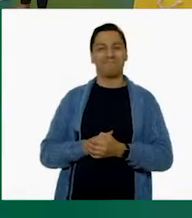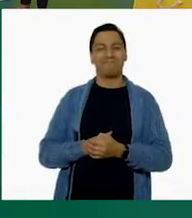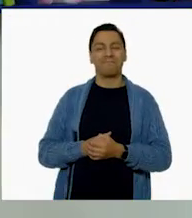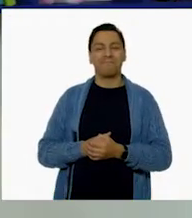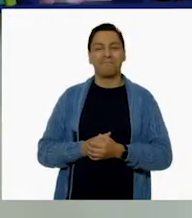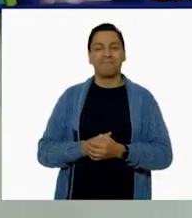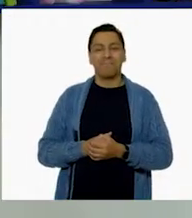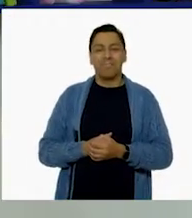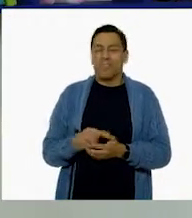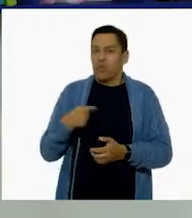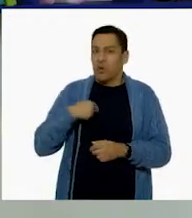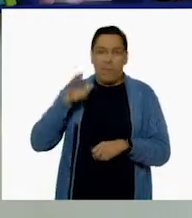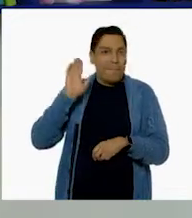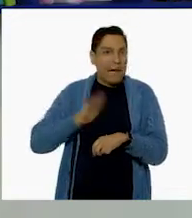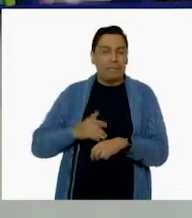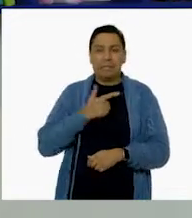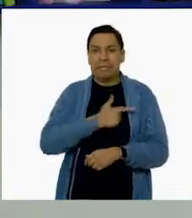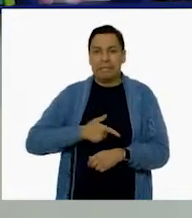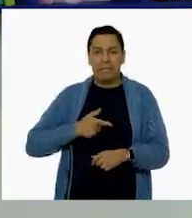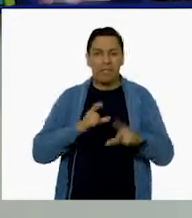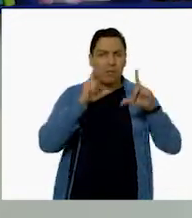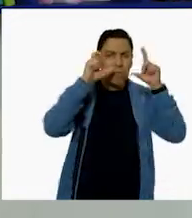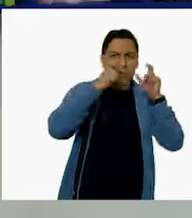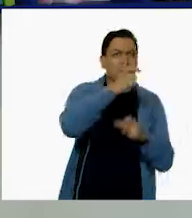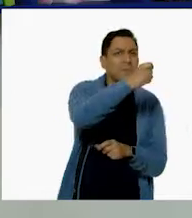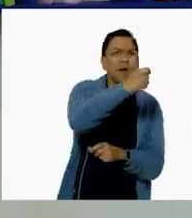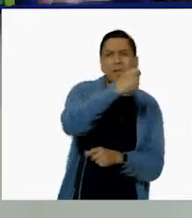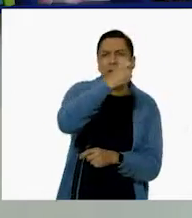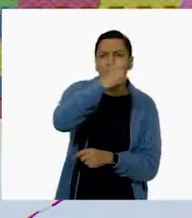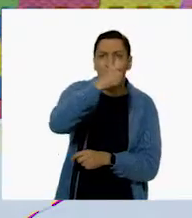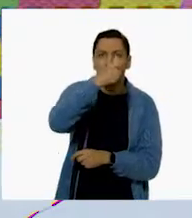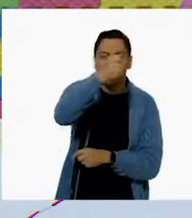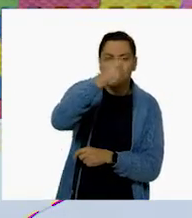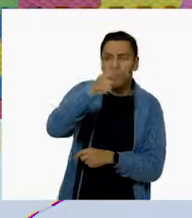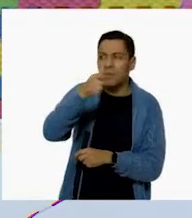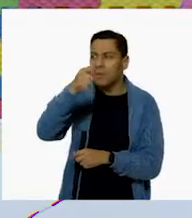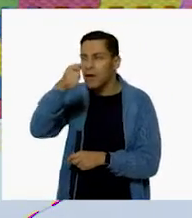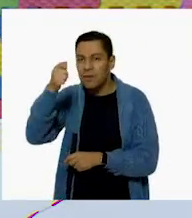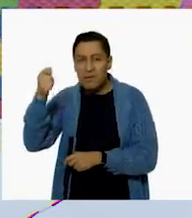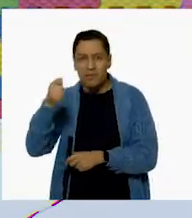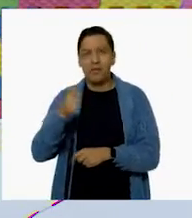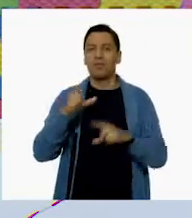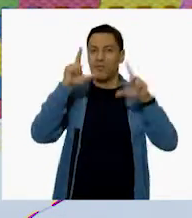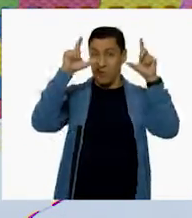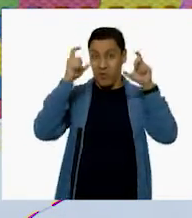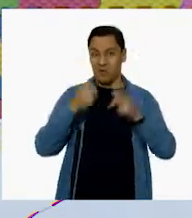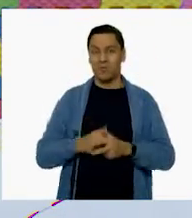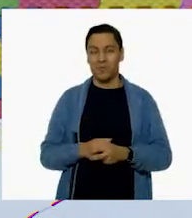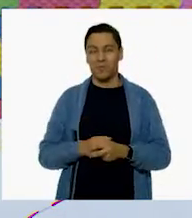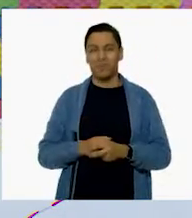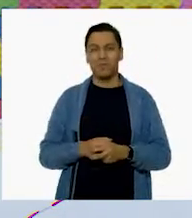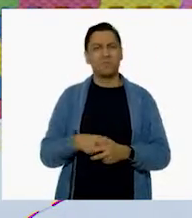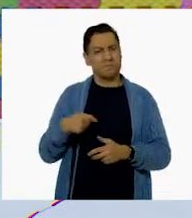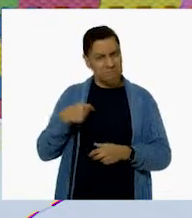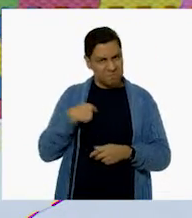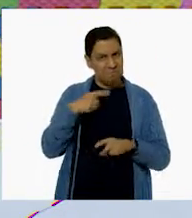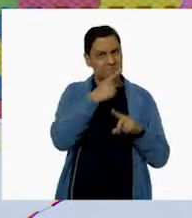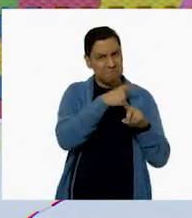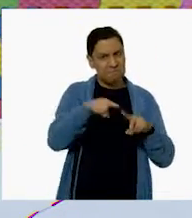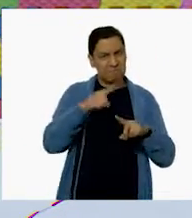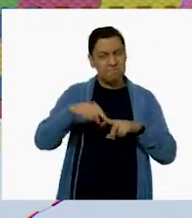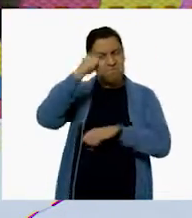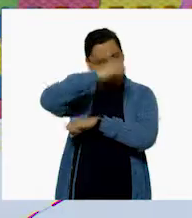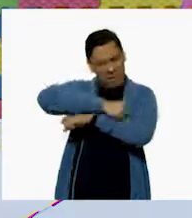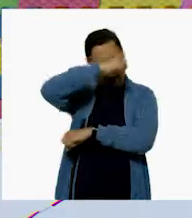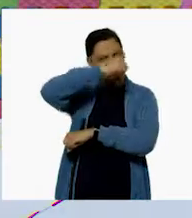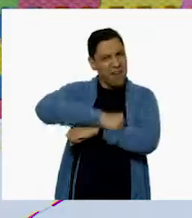Y lo que más me gusta a es tomar fotografías. ¿Puedo tomarlas? ¡Wow! ¡Ay! ¡Ay! ¡Ay! ¡A mí también! Ya veo que sí, tenemos varias ventanas.